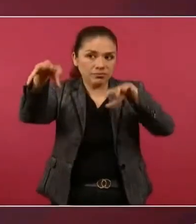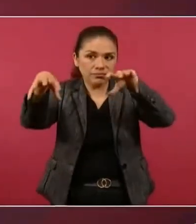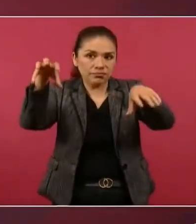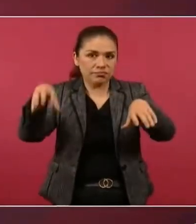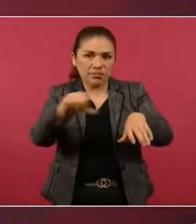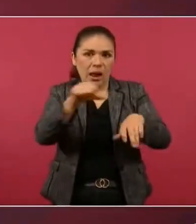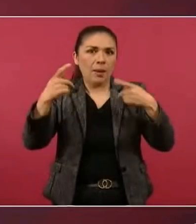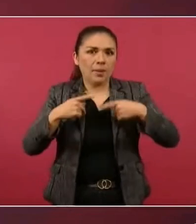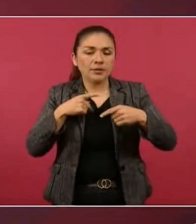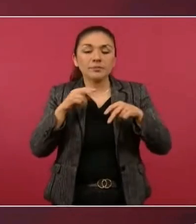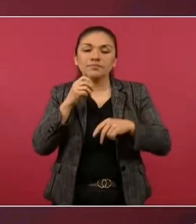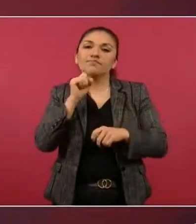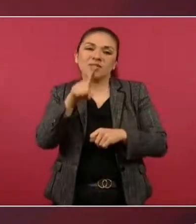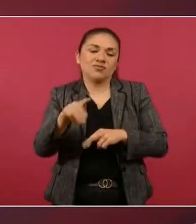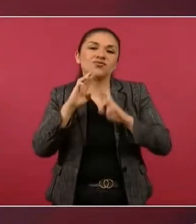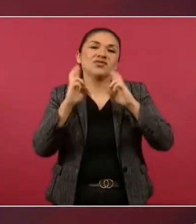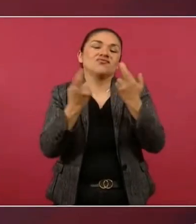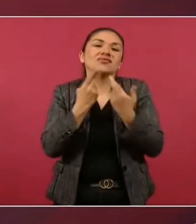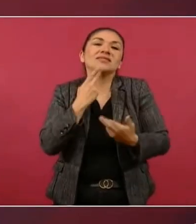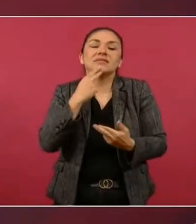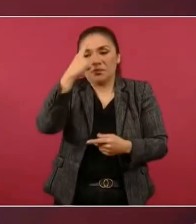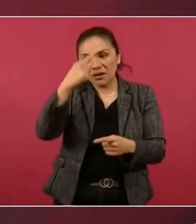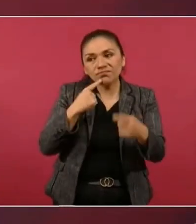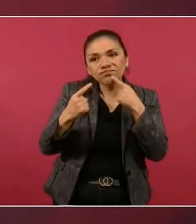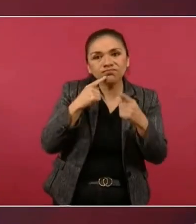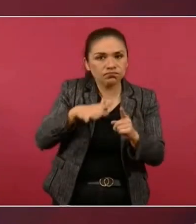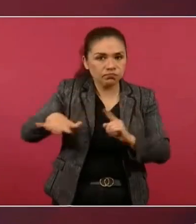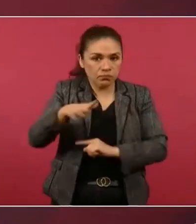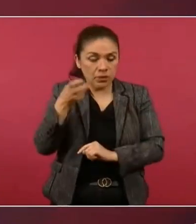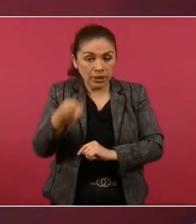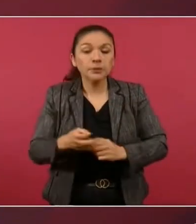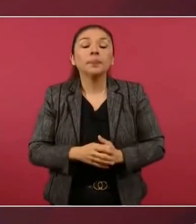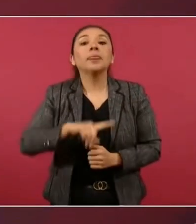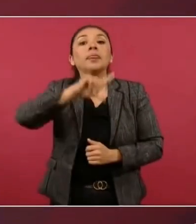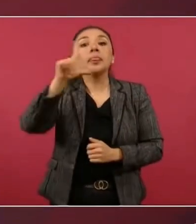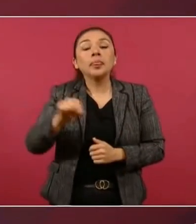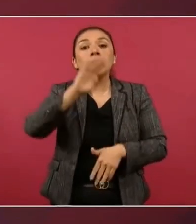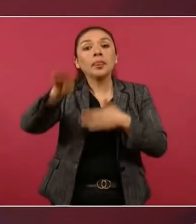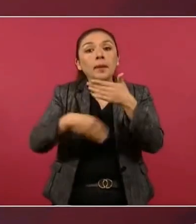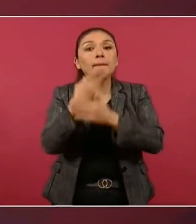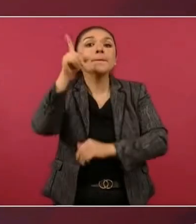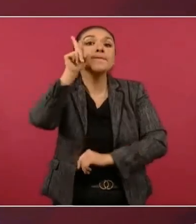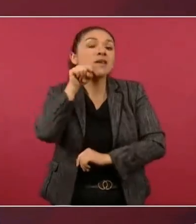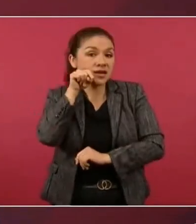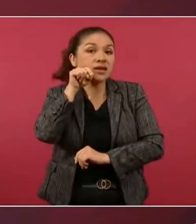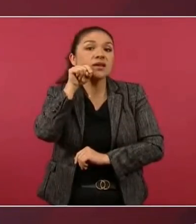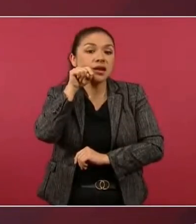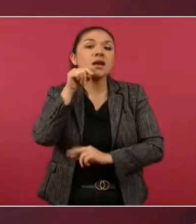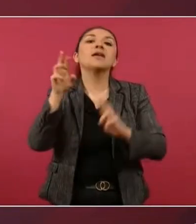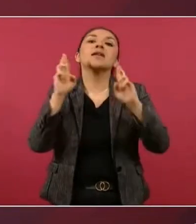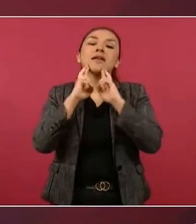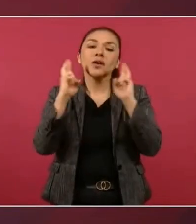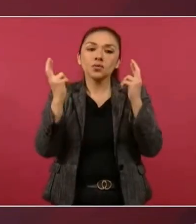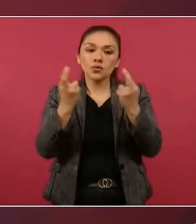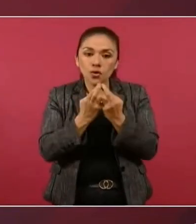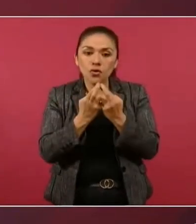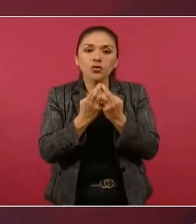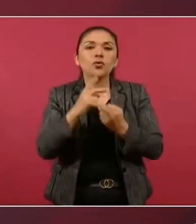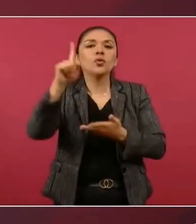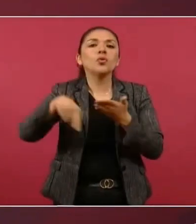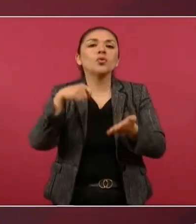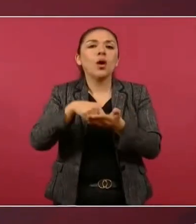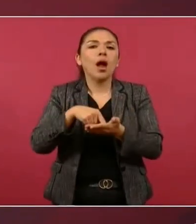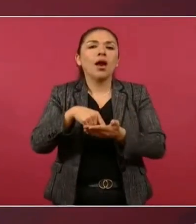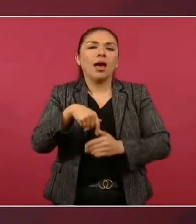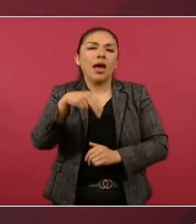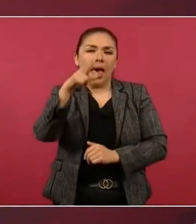ese propósito. Y mañana viernes tenemos reunión en Hermosillo